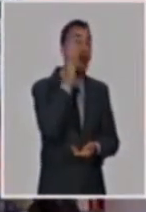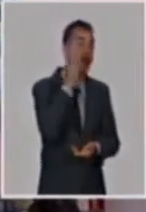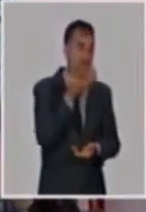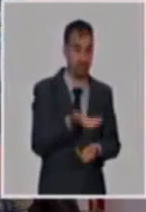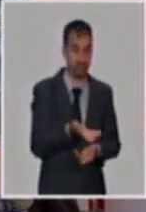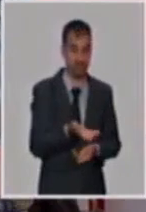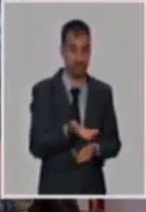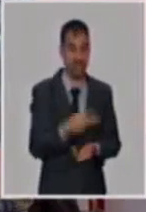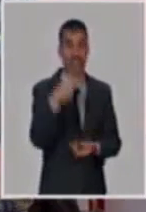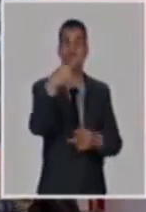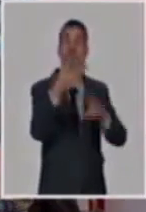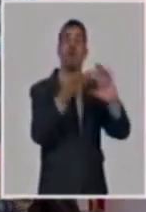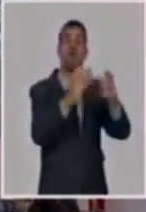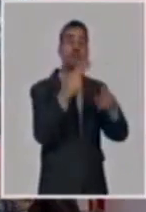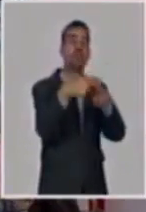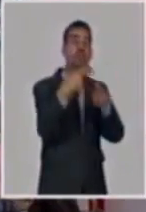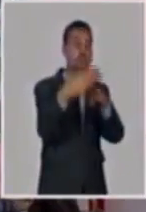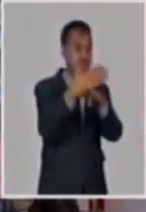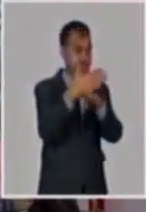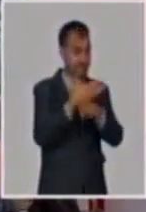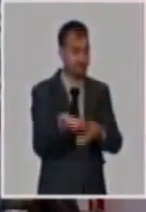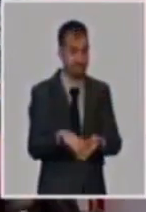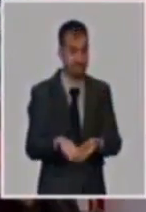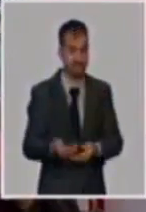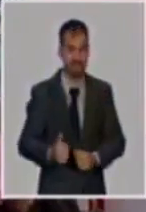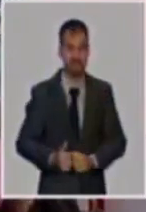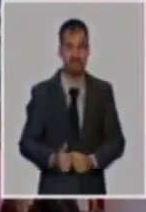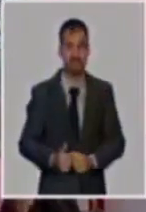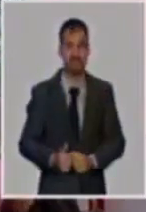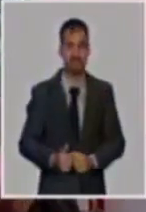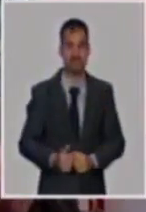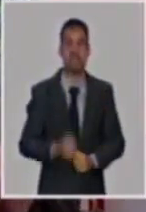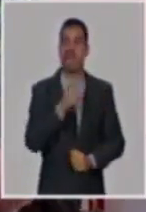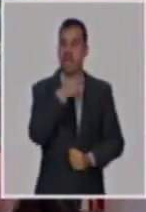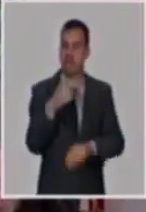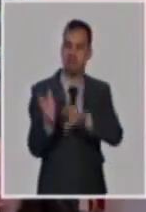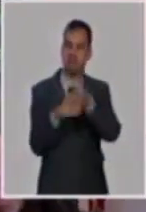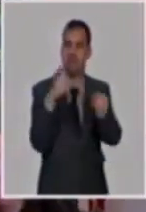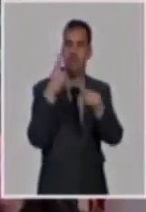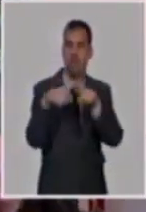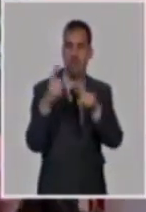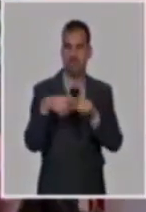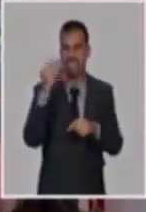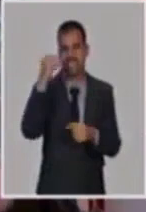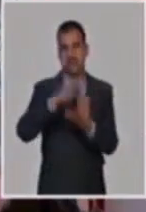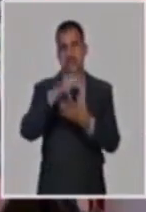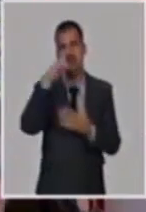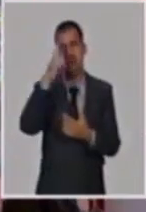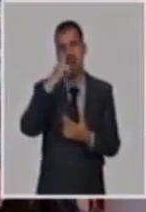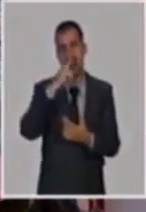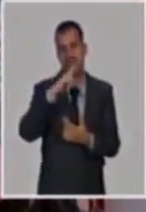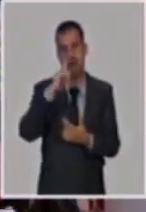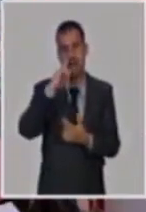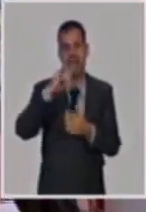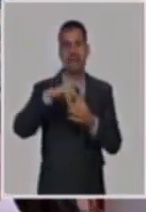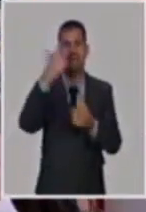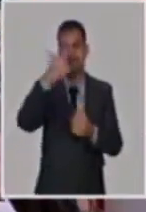el arábico, por ejemplo, en el caso de la malanga está la santosoma y está